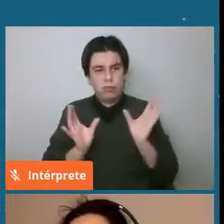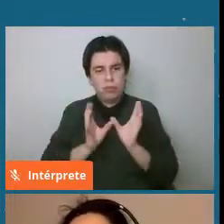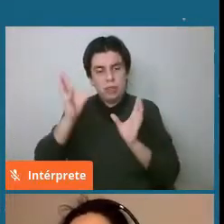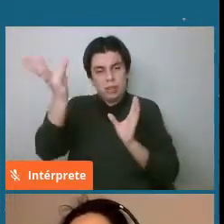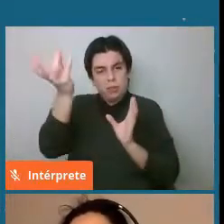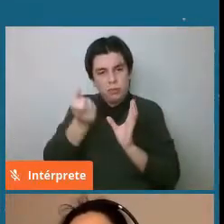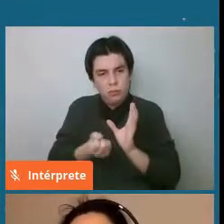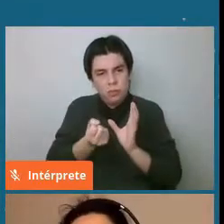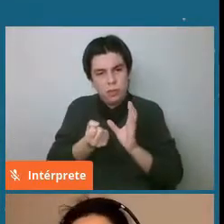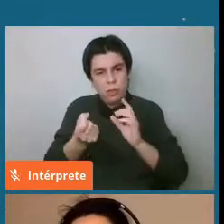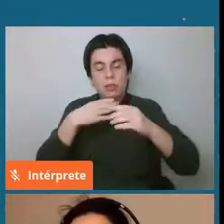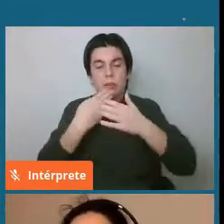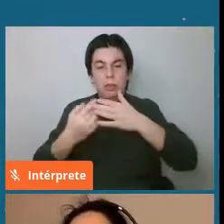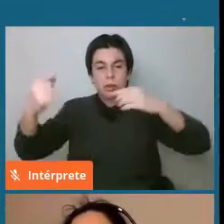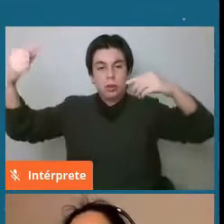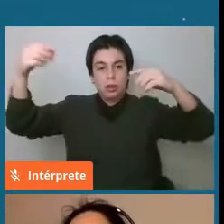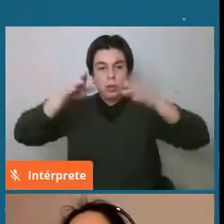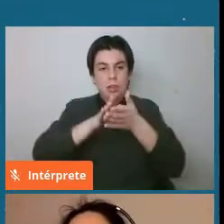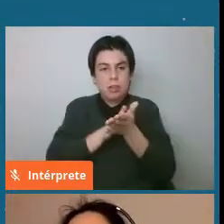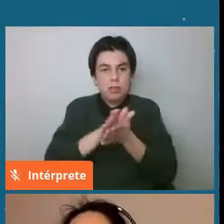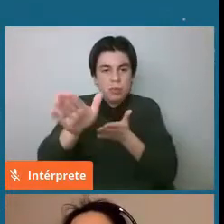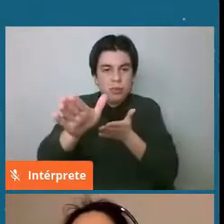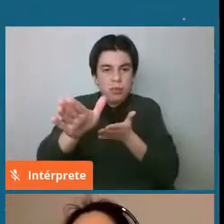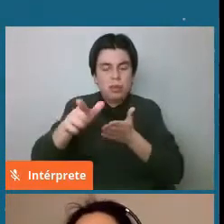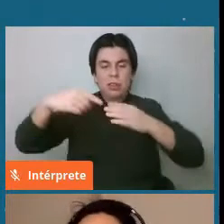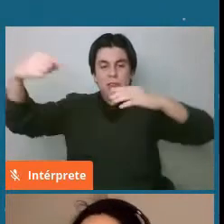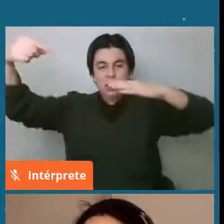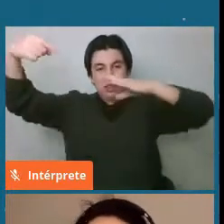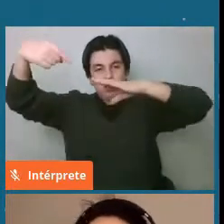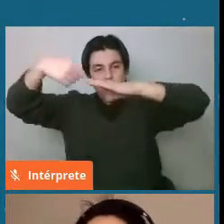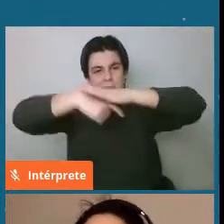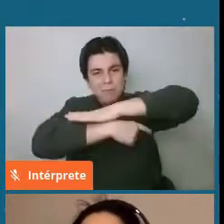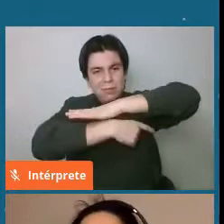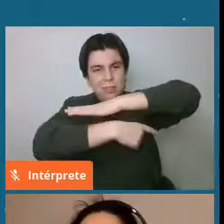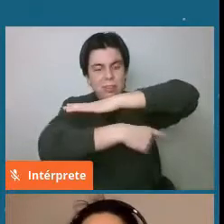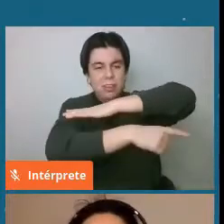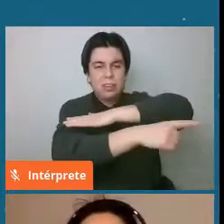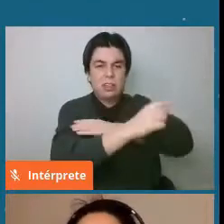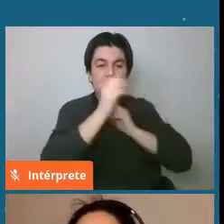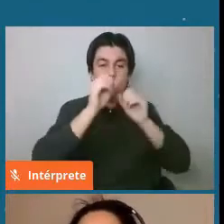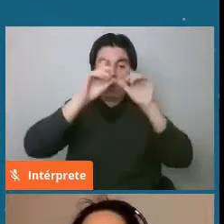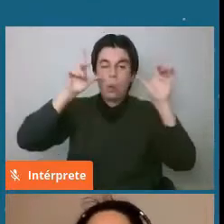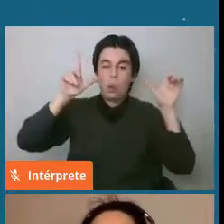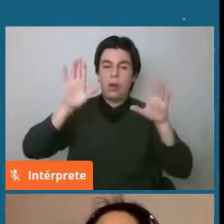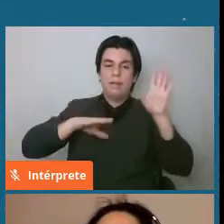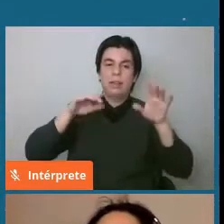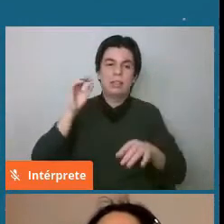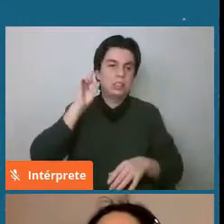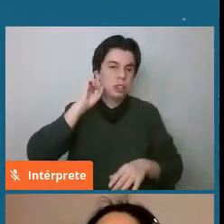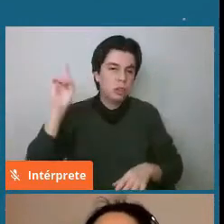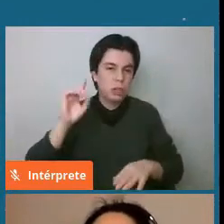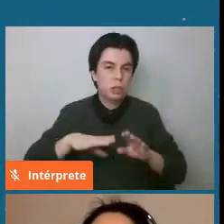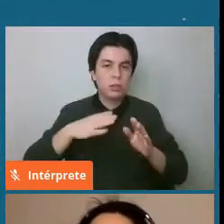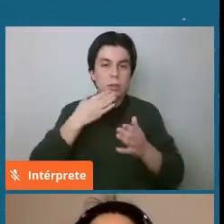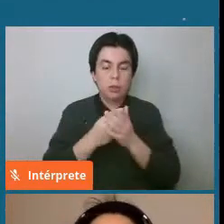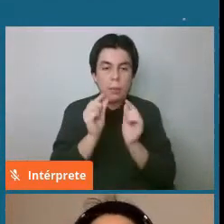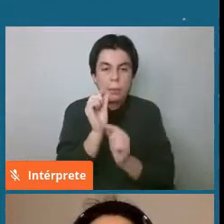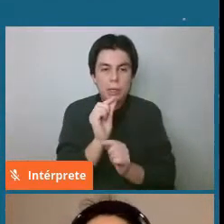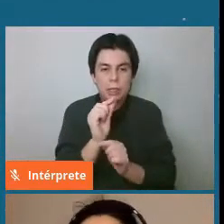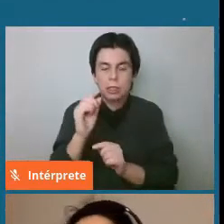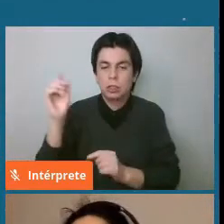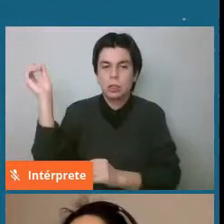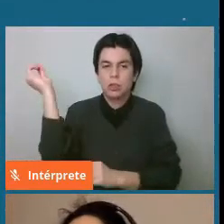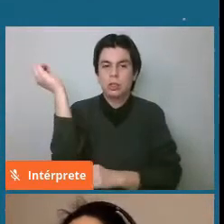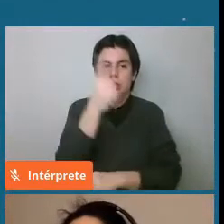efecto de luz y a veces de sonido, al cual le vamos a llamar, si es que es pequeñito, una estrella fugaz, meteoro, y